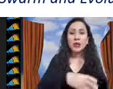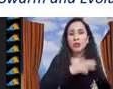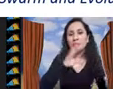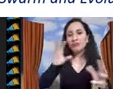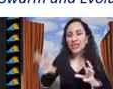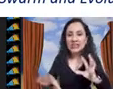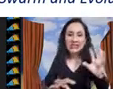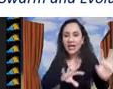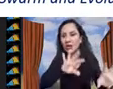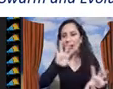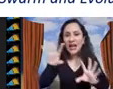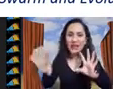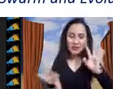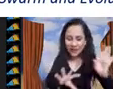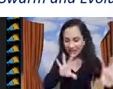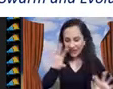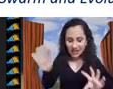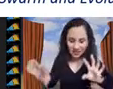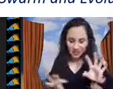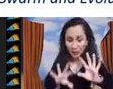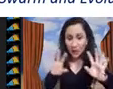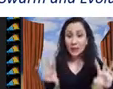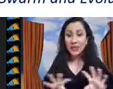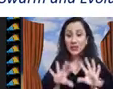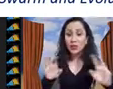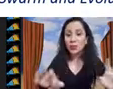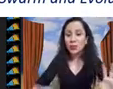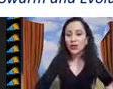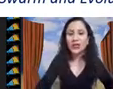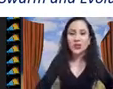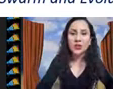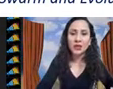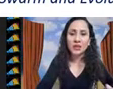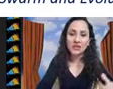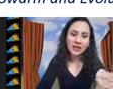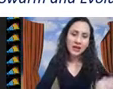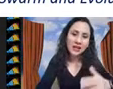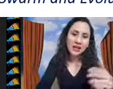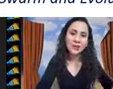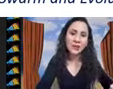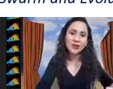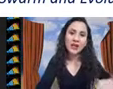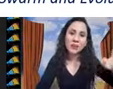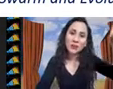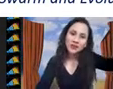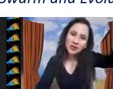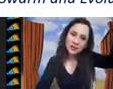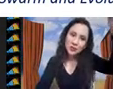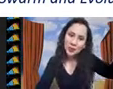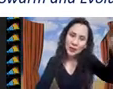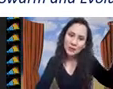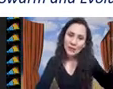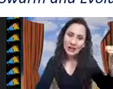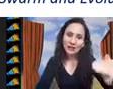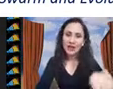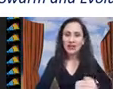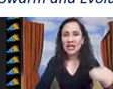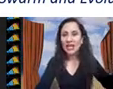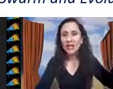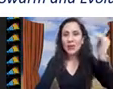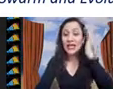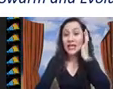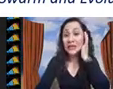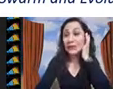y bueno les decía yo que hay diferentes problemas hay un montón de hecho en esa tabla que les mostré pues es un problema